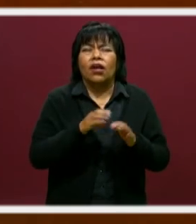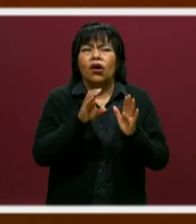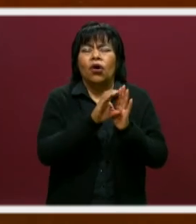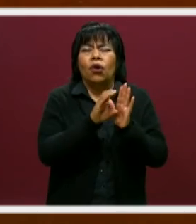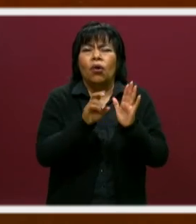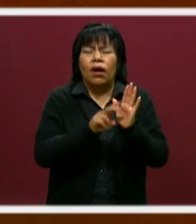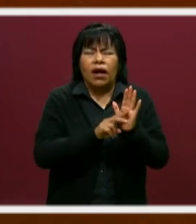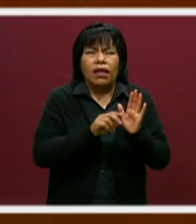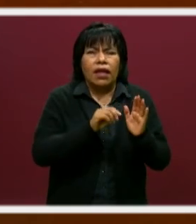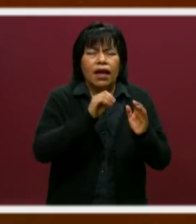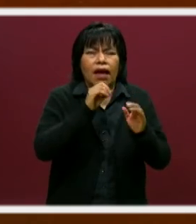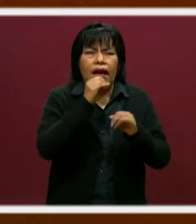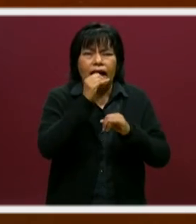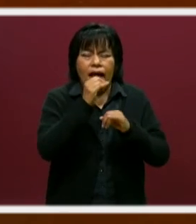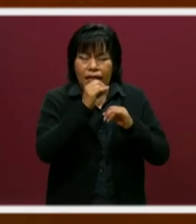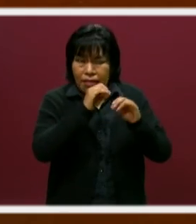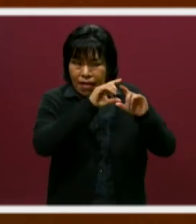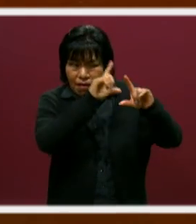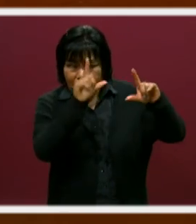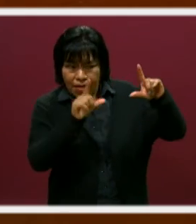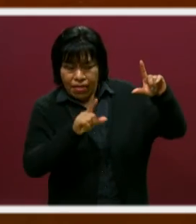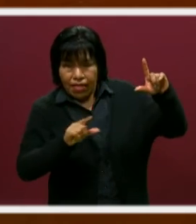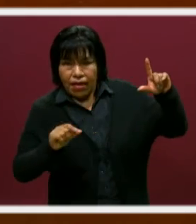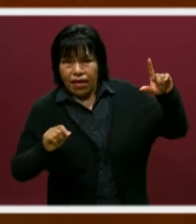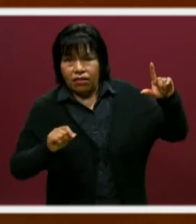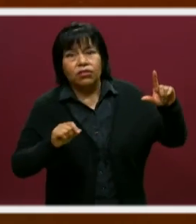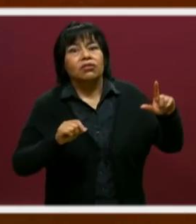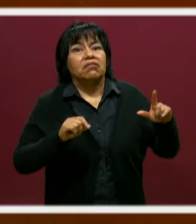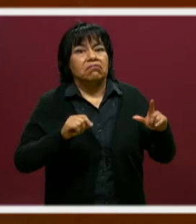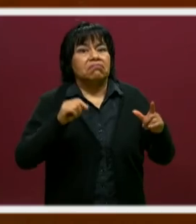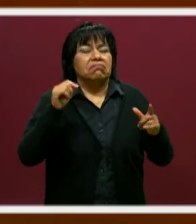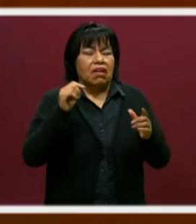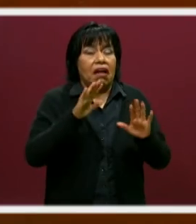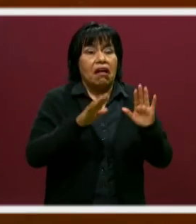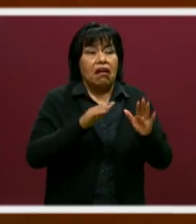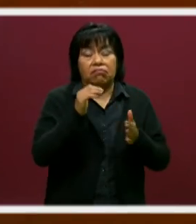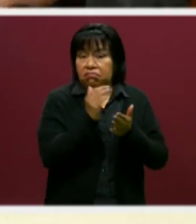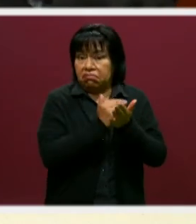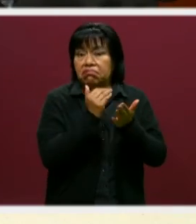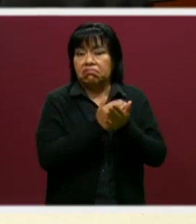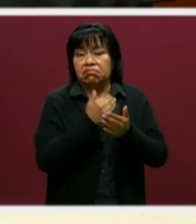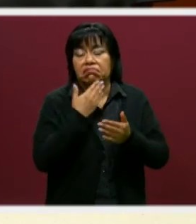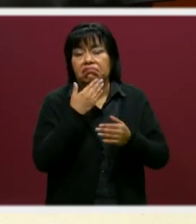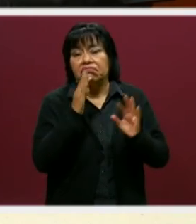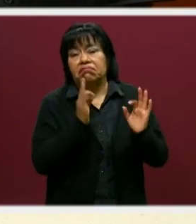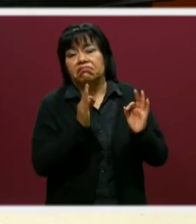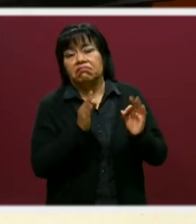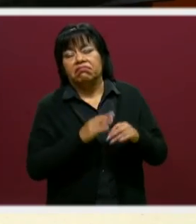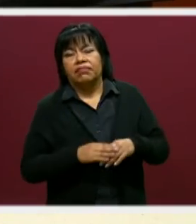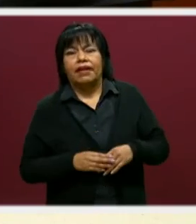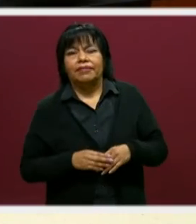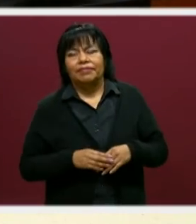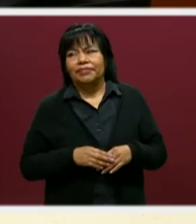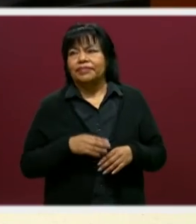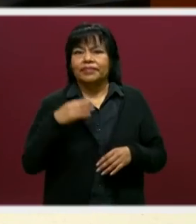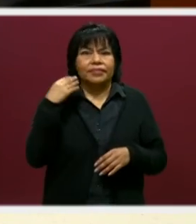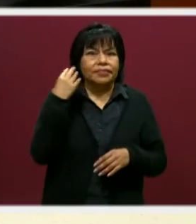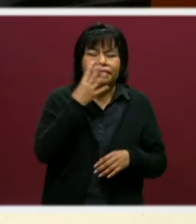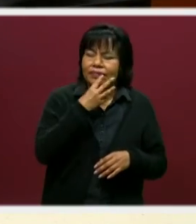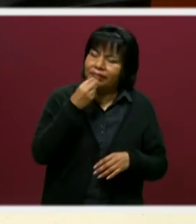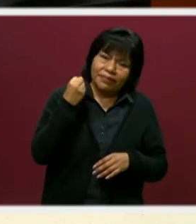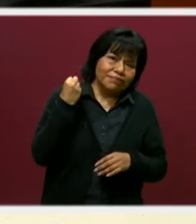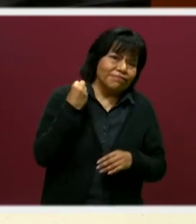de proyectos de emprendedurismo, y donde también han obtenido lugares muy importantes. Fíjate, que la verdad que padre conocer los